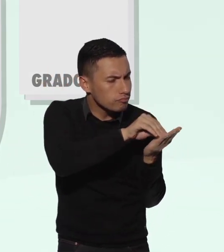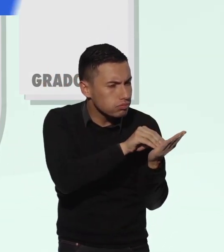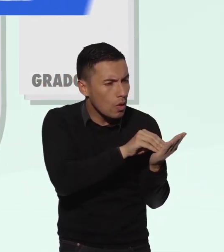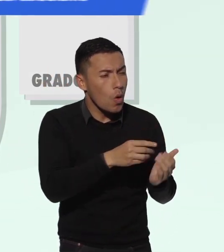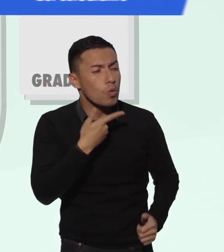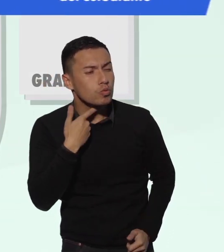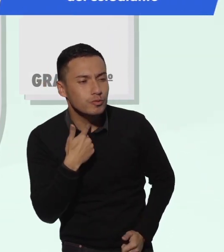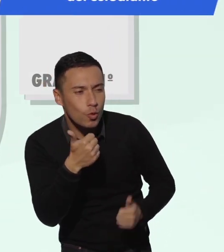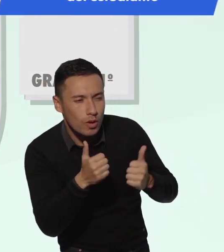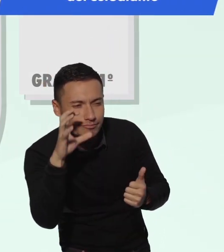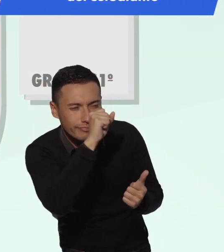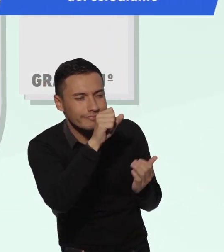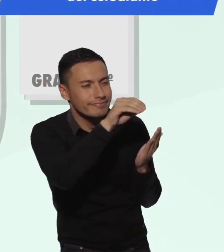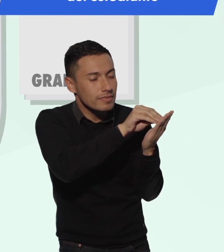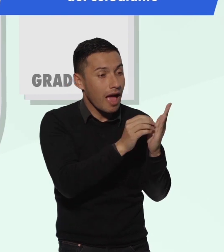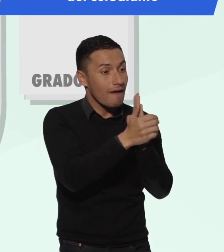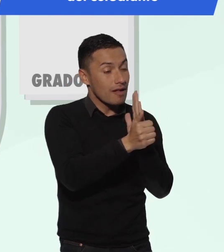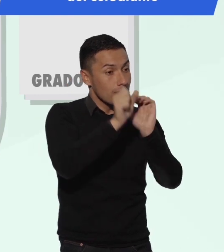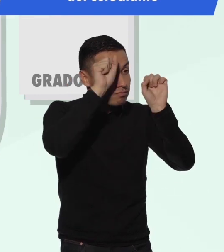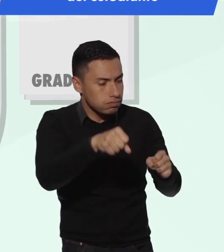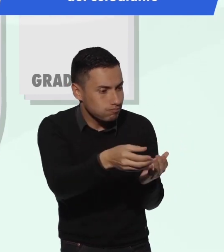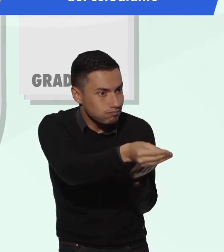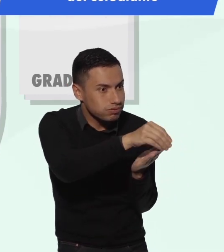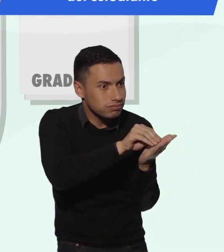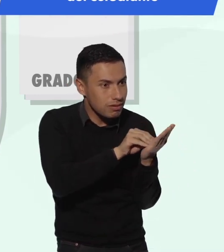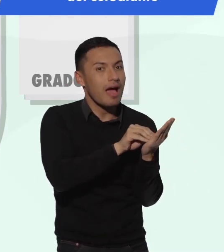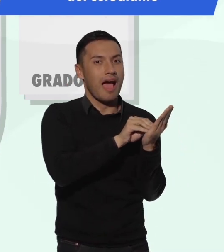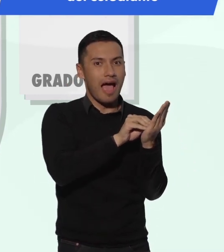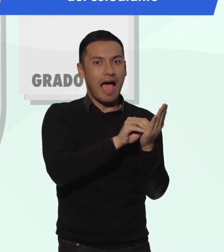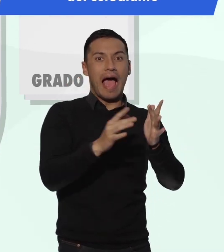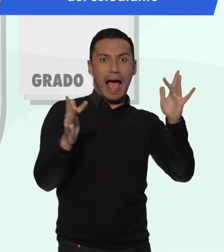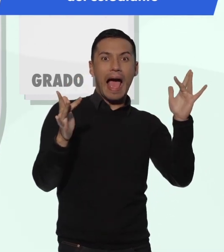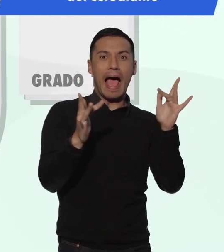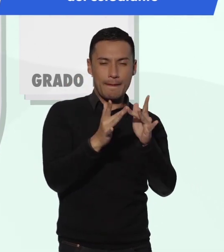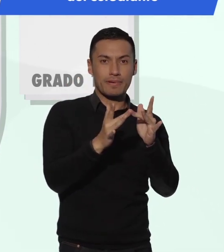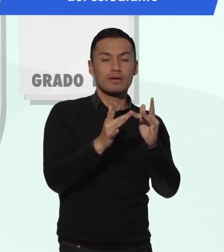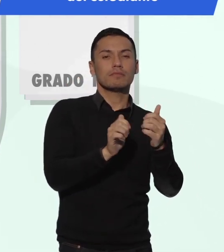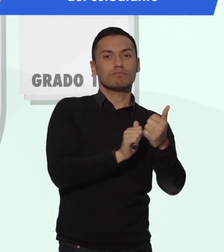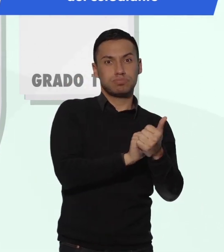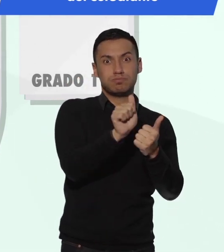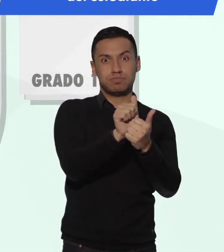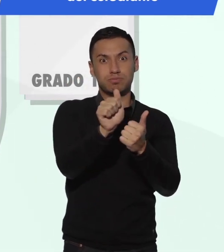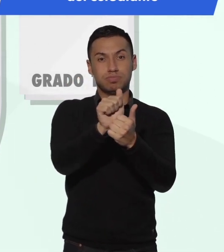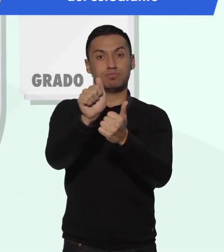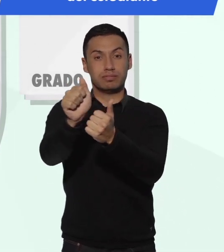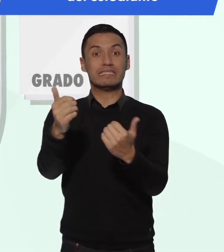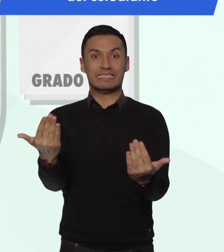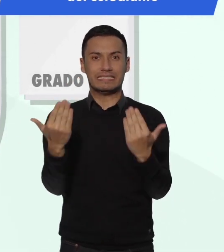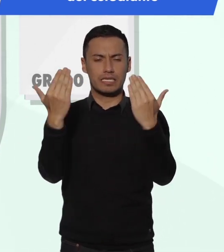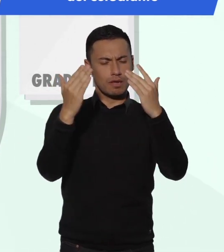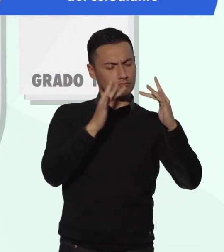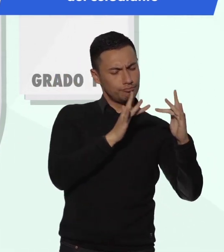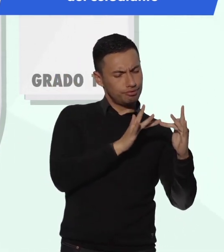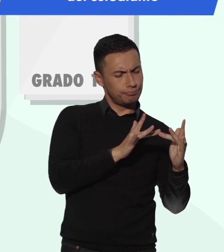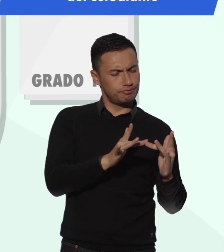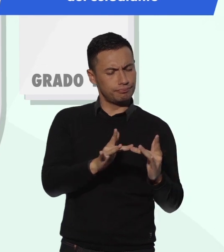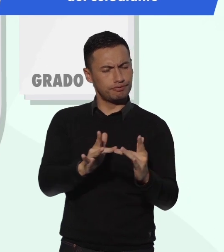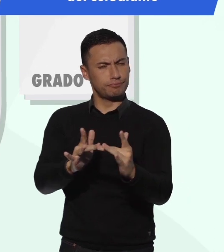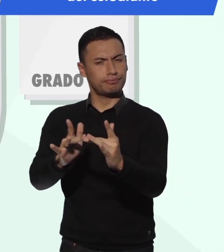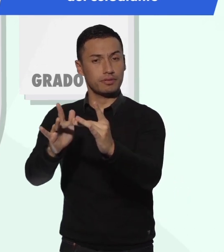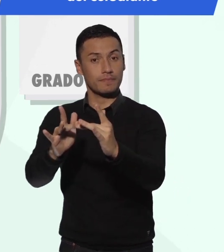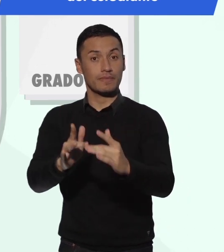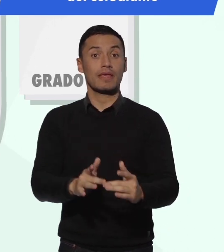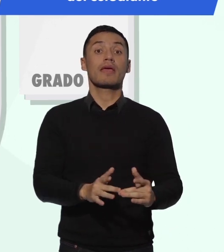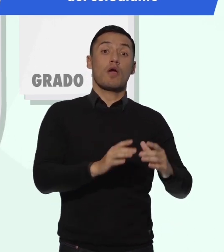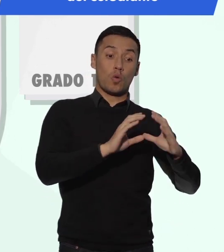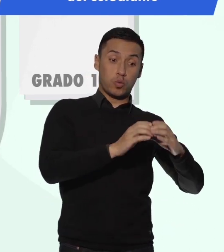la identificación de los gustos, habilidades y potencialidades del estudiante. En este sentido, el desarrollo del PIAR contribuye con la promoción de